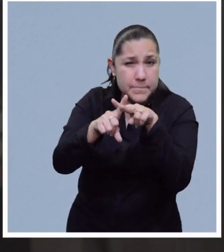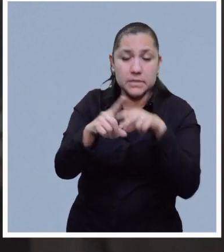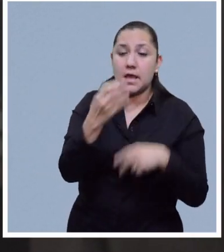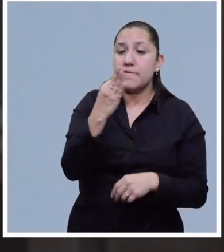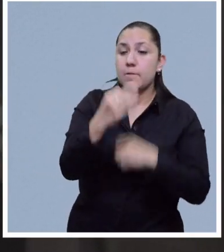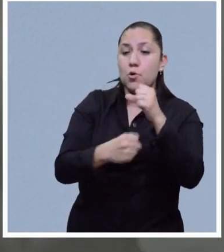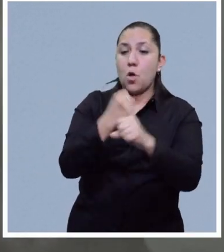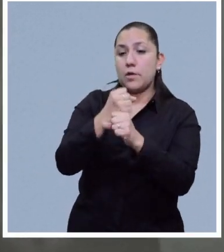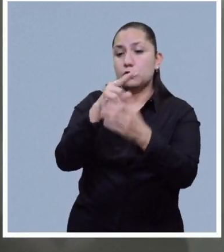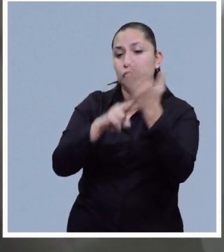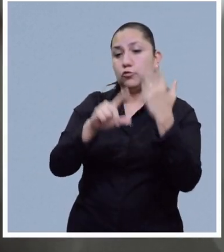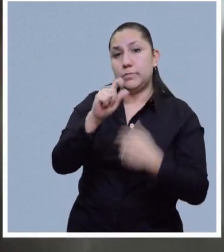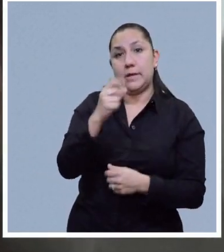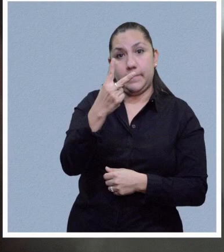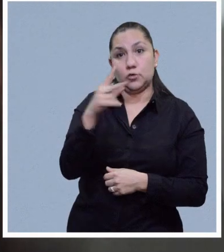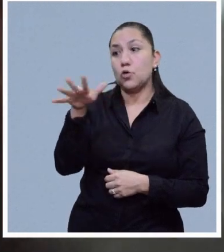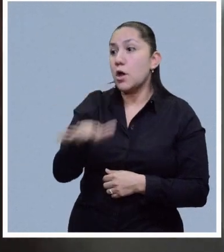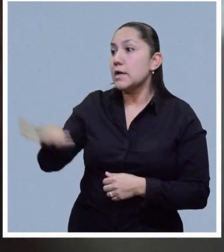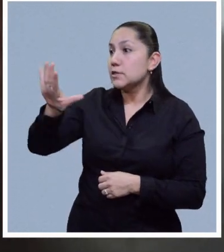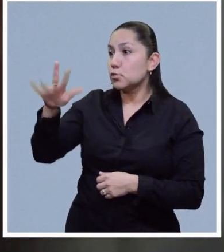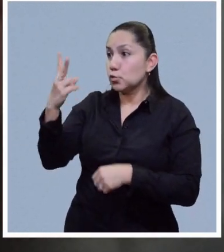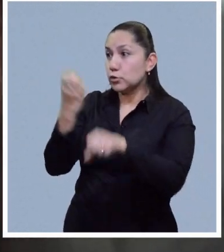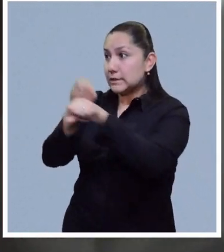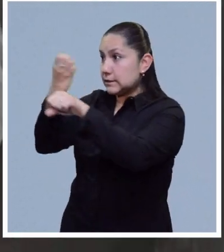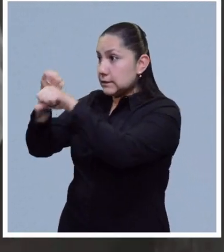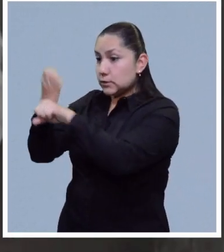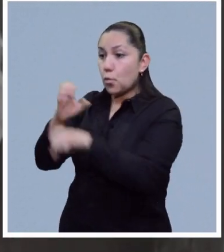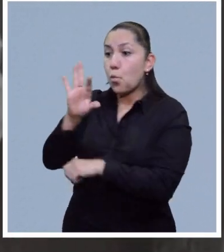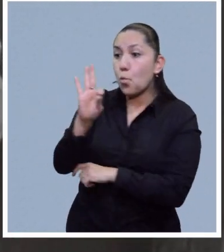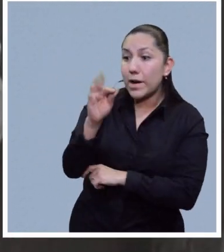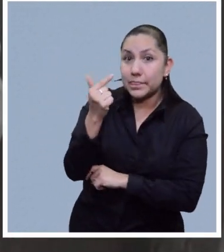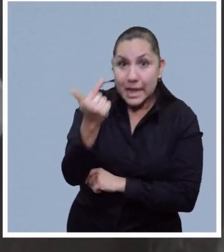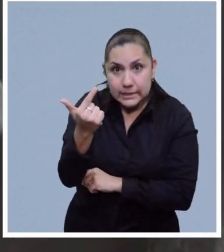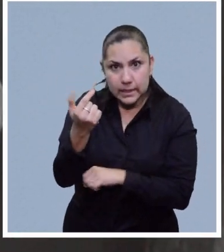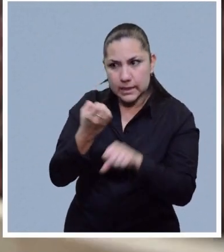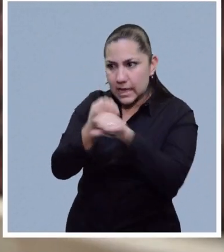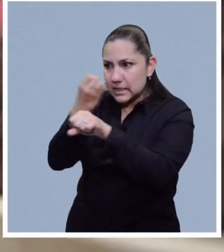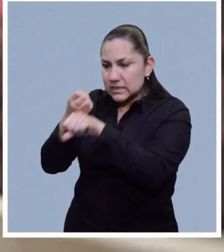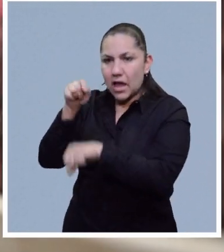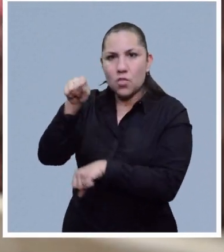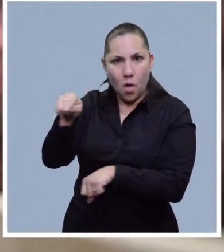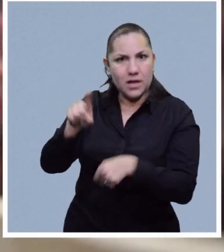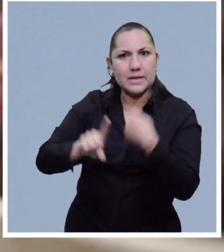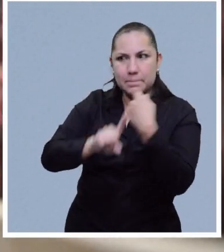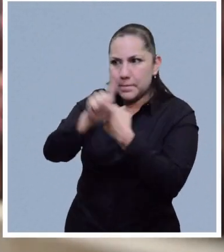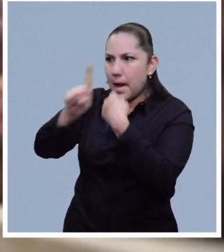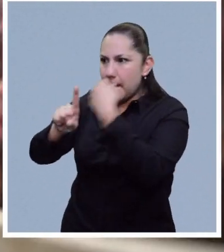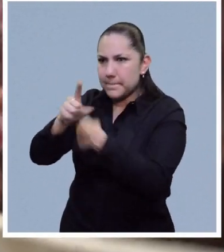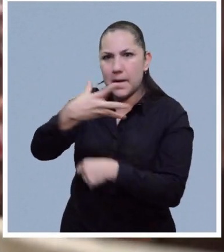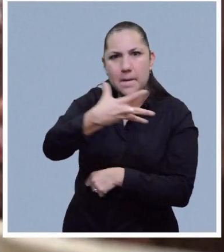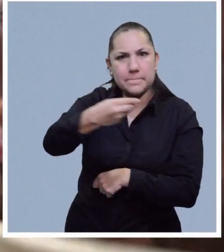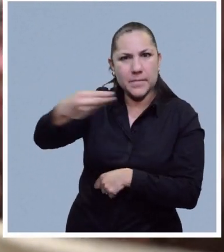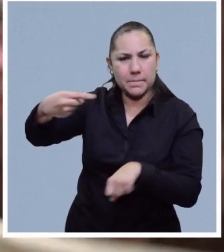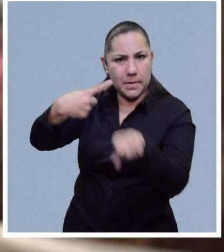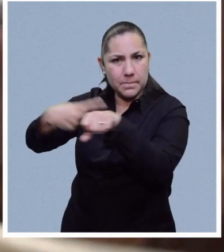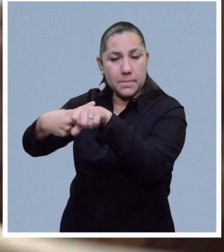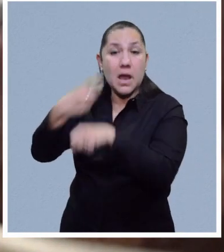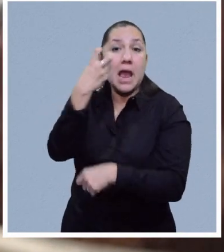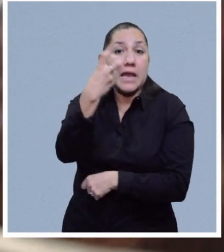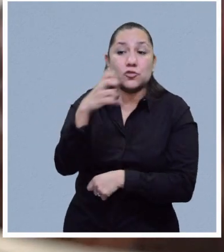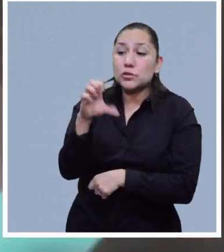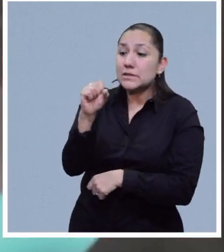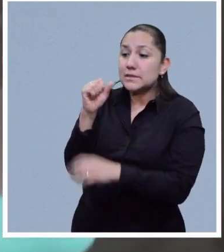febrero de 2022 a 47 de los 50 estados norteamericanos. Esta situación los orilló a